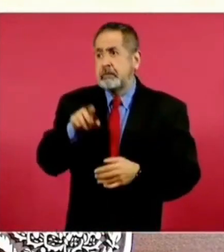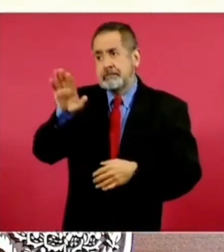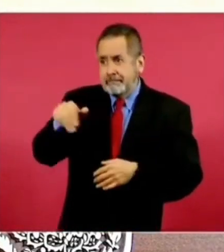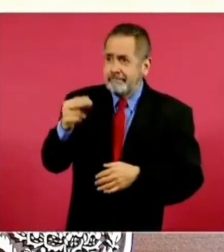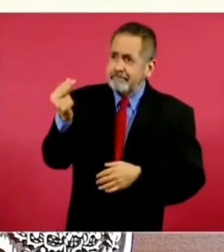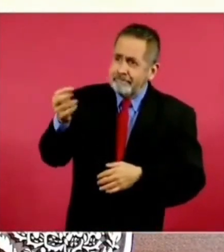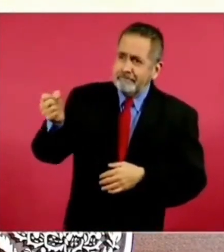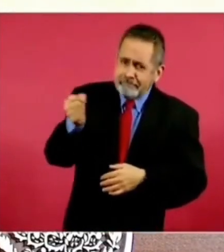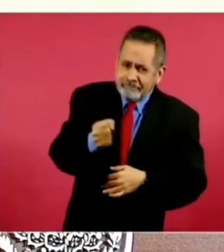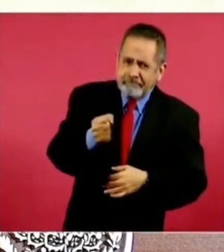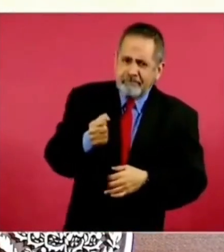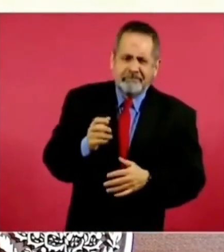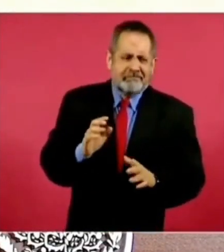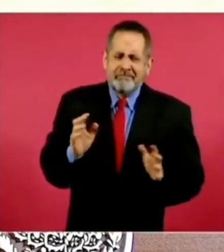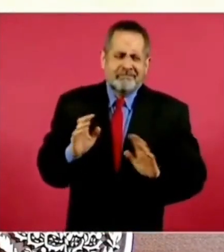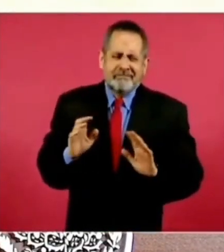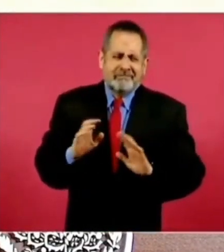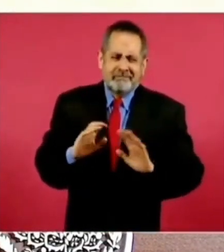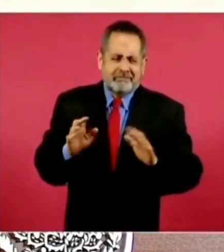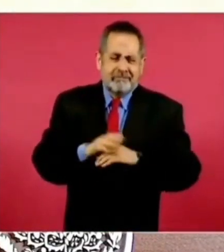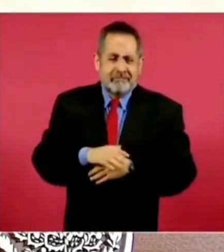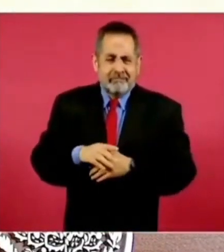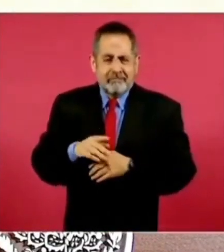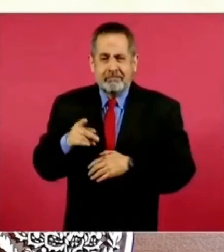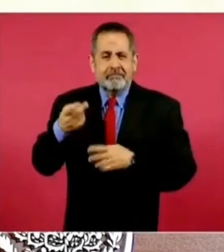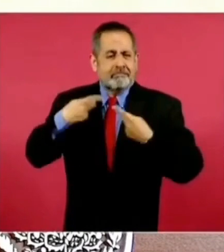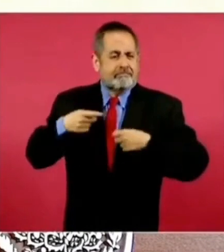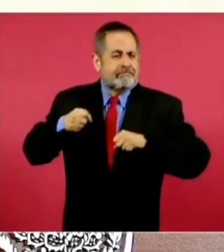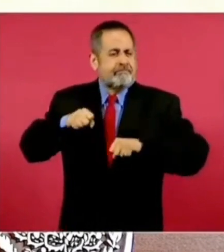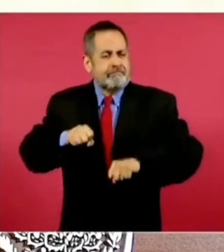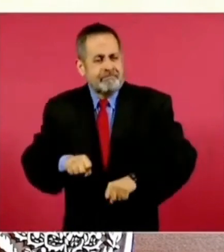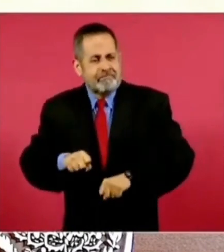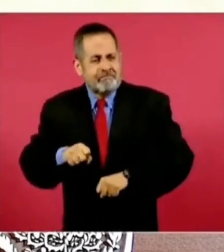Siempre los dictadores, los tiranos,